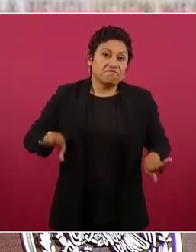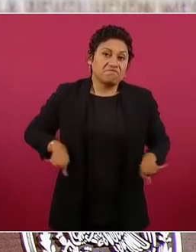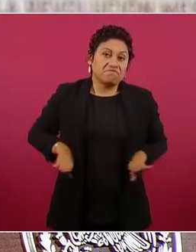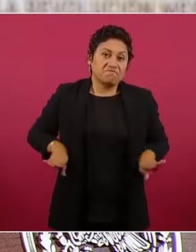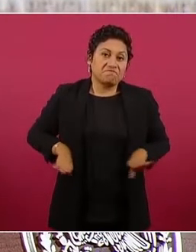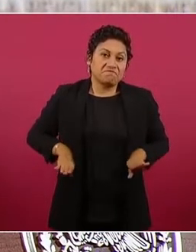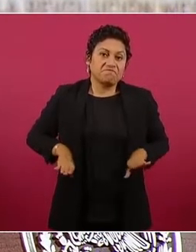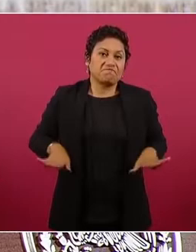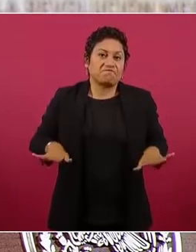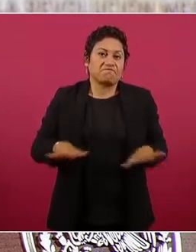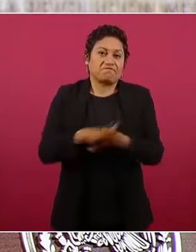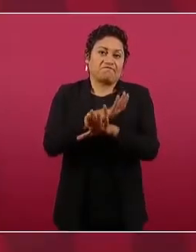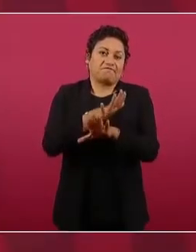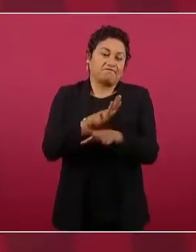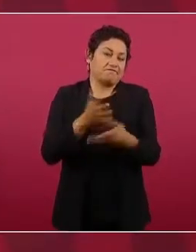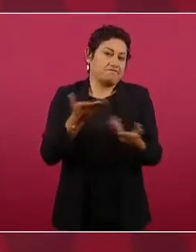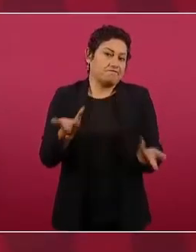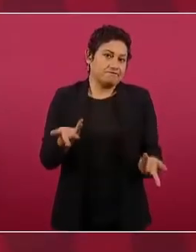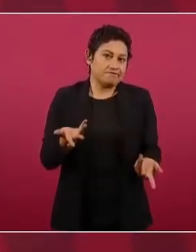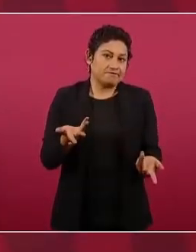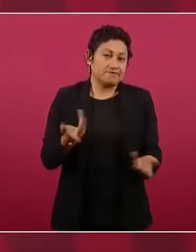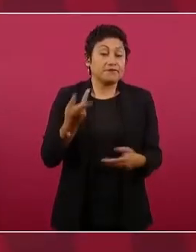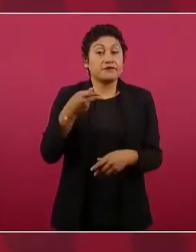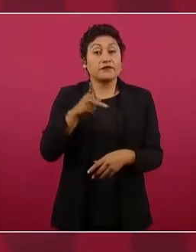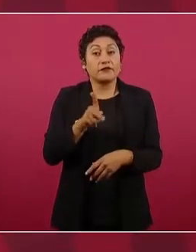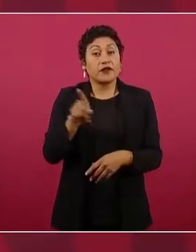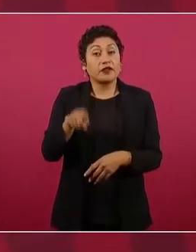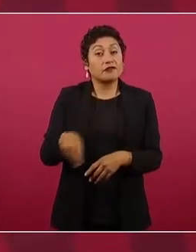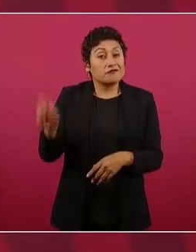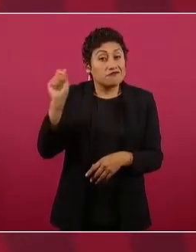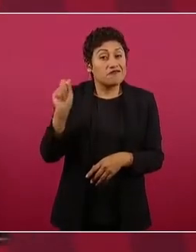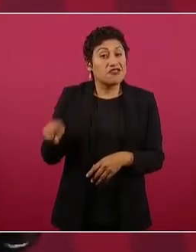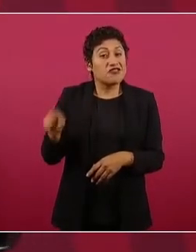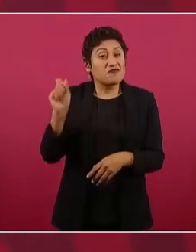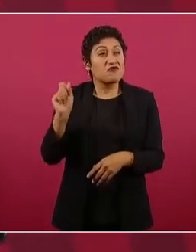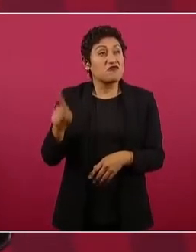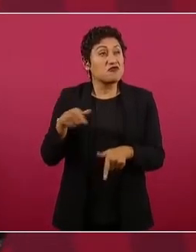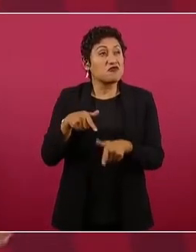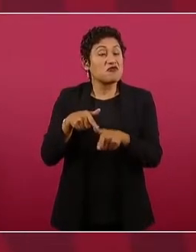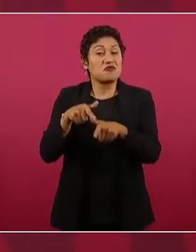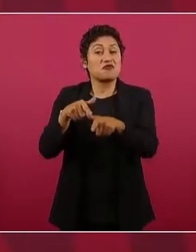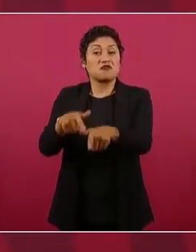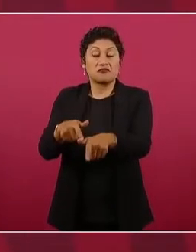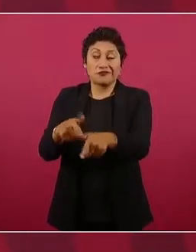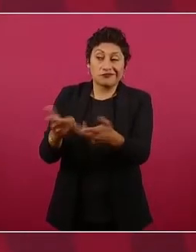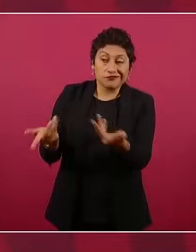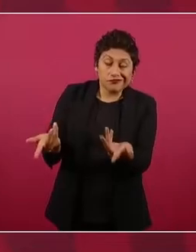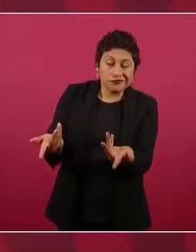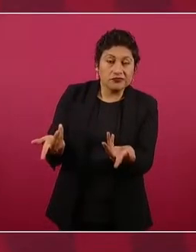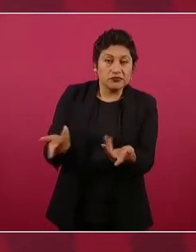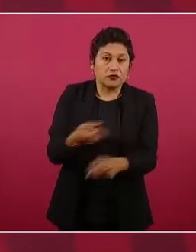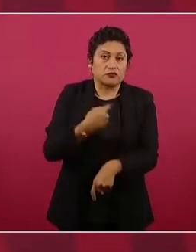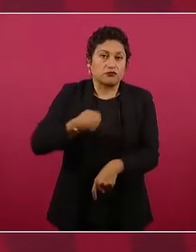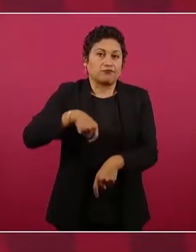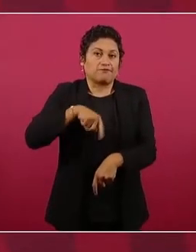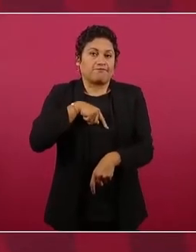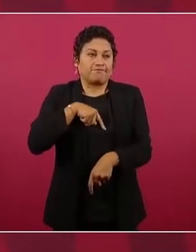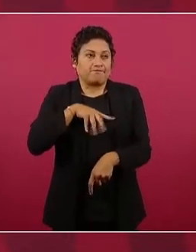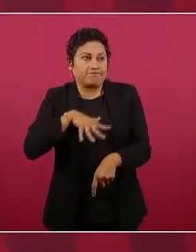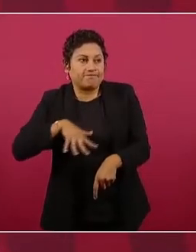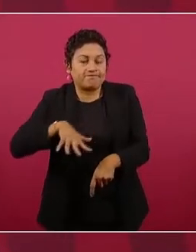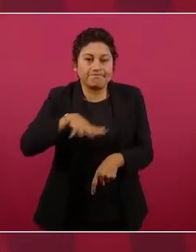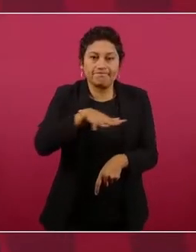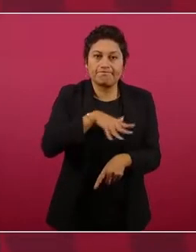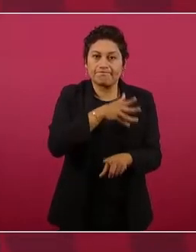pero si no cambian ellos, pues nosotros tenemos que buscar la forma, porque